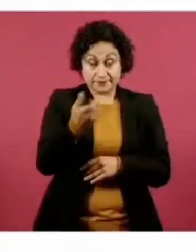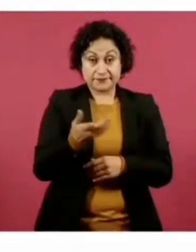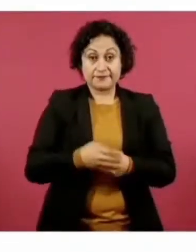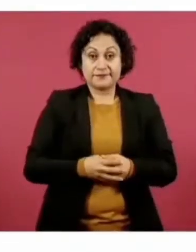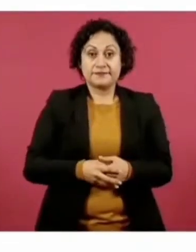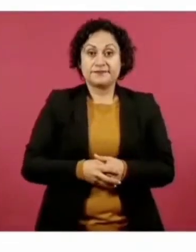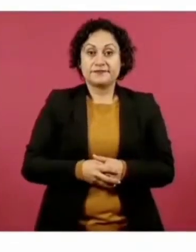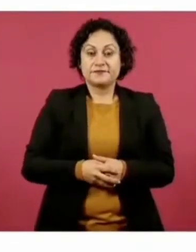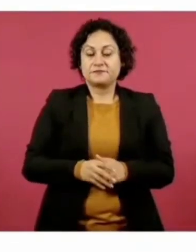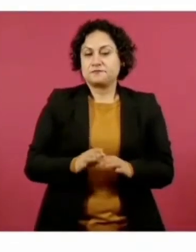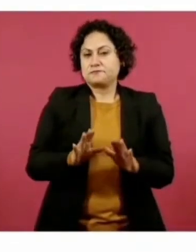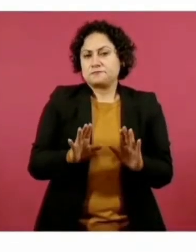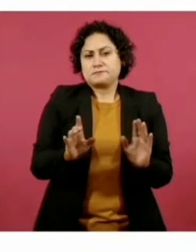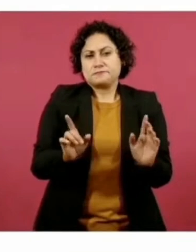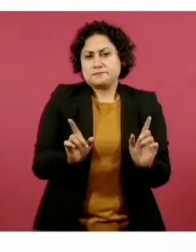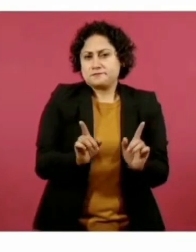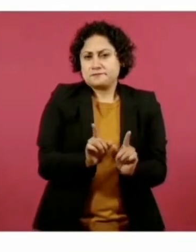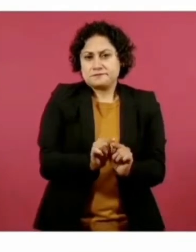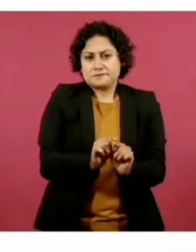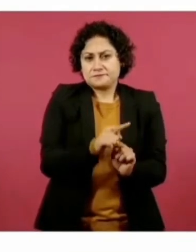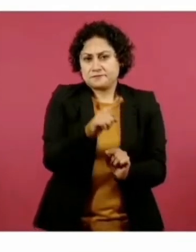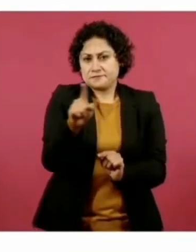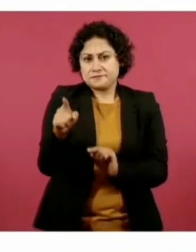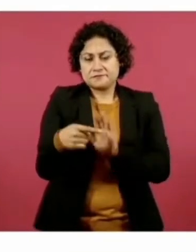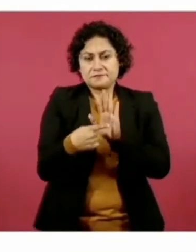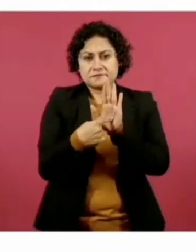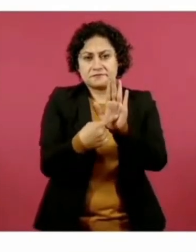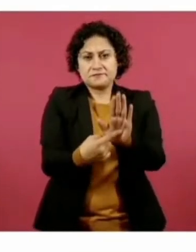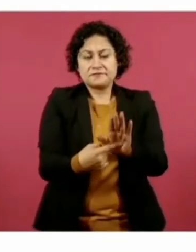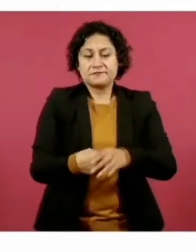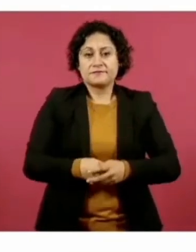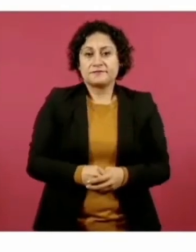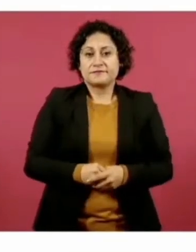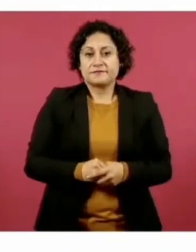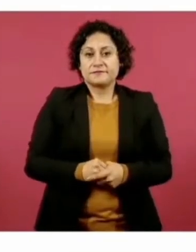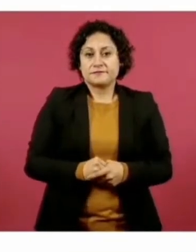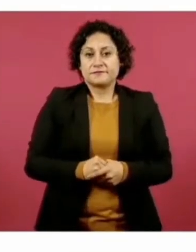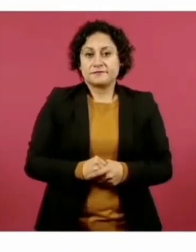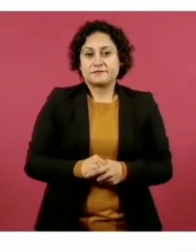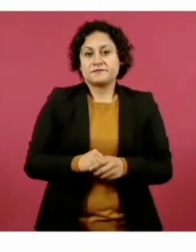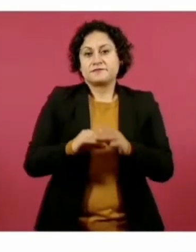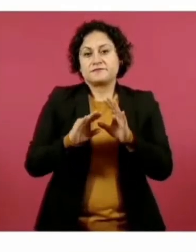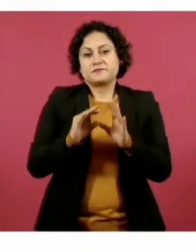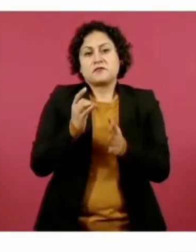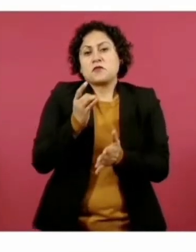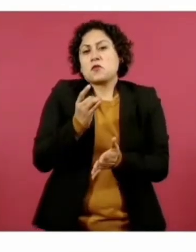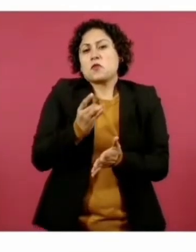es nada más para tirar aceite.